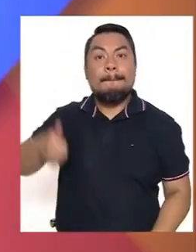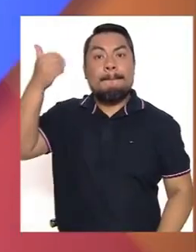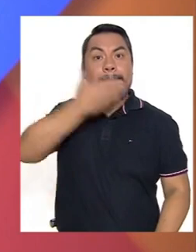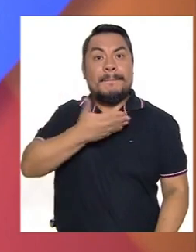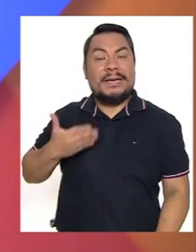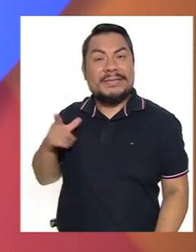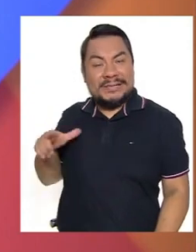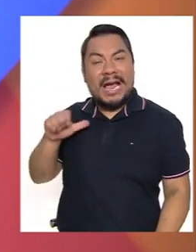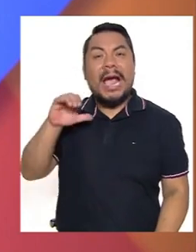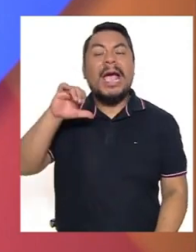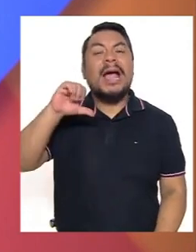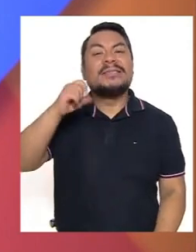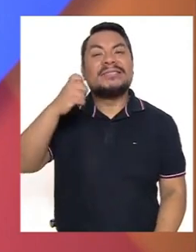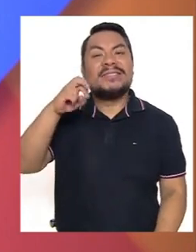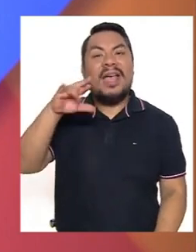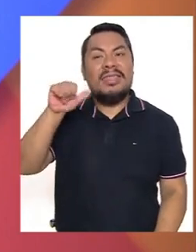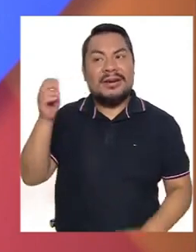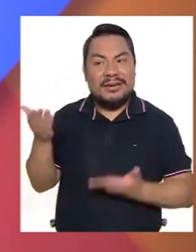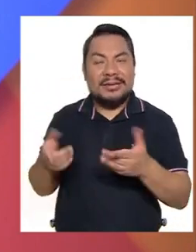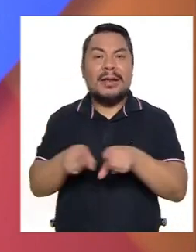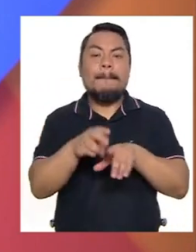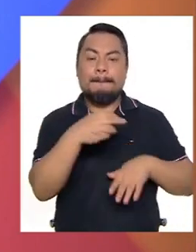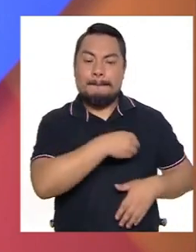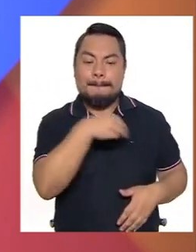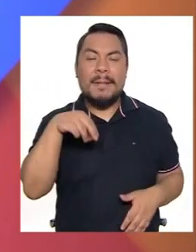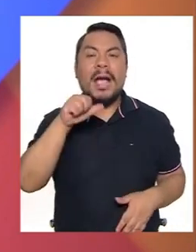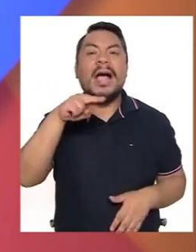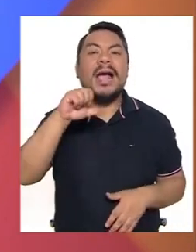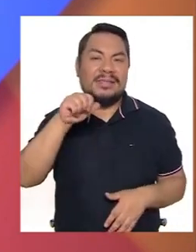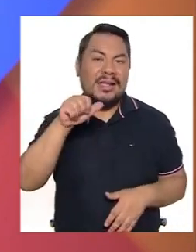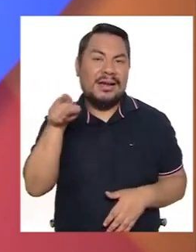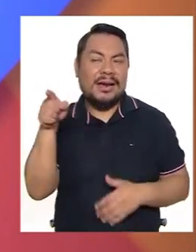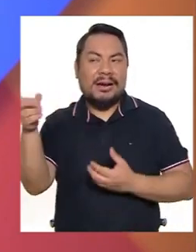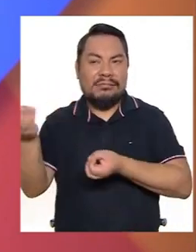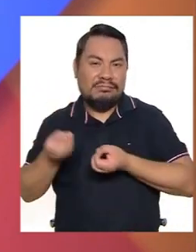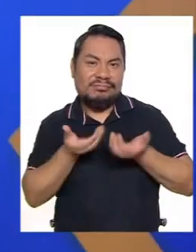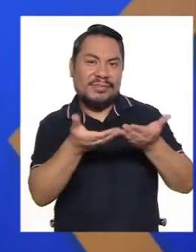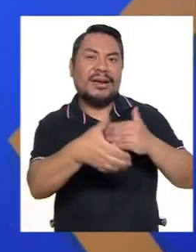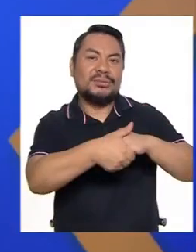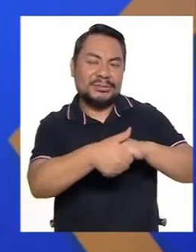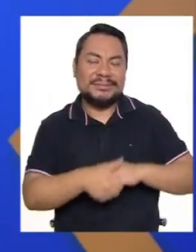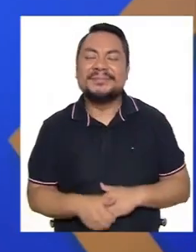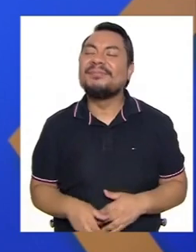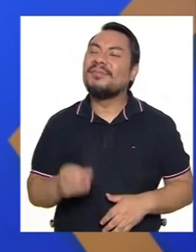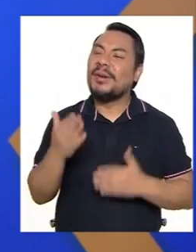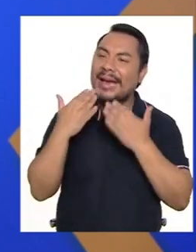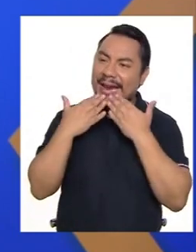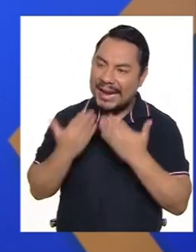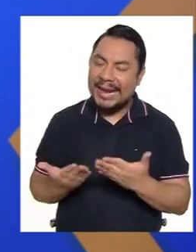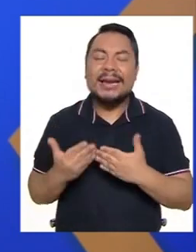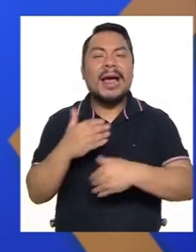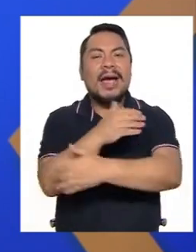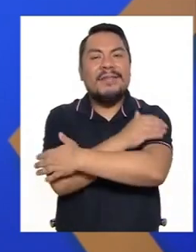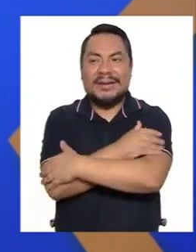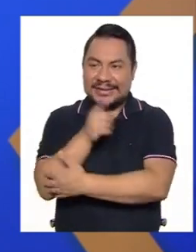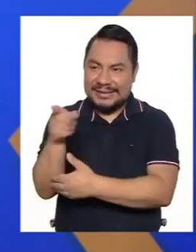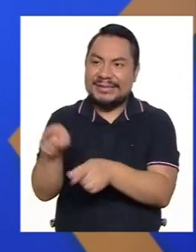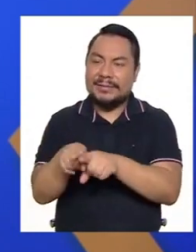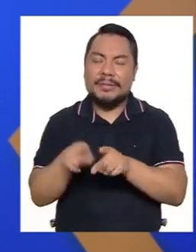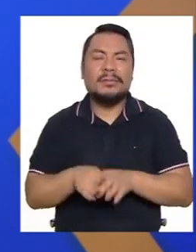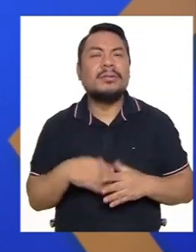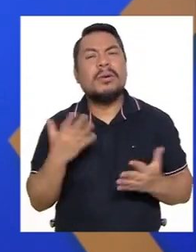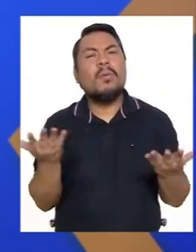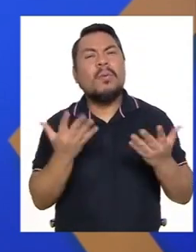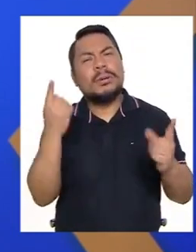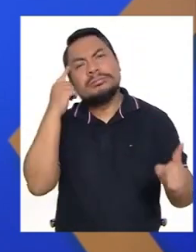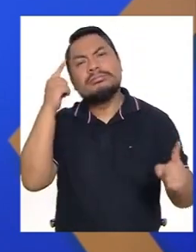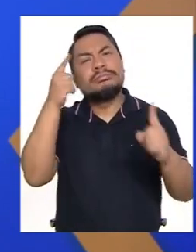doctora Sandra Piro, así como de nuestra ministra, la doctora Nancy Tolentino. Muchas gracias. Un abrazo para ellas también. ¿Cuál es